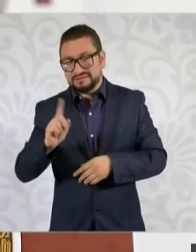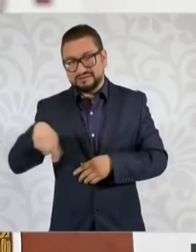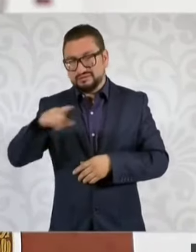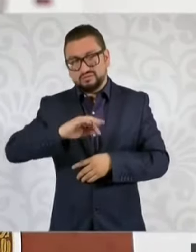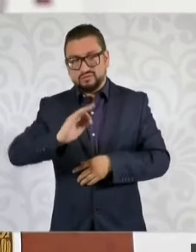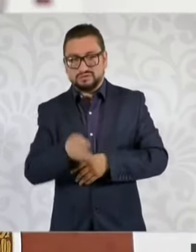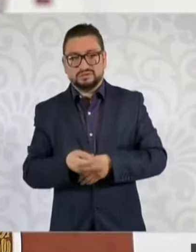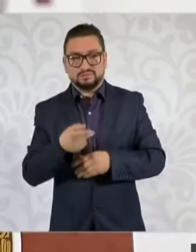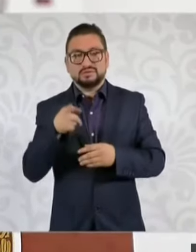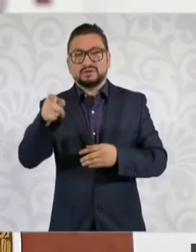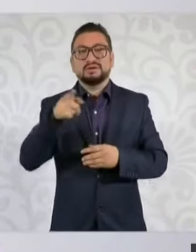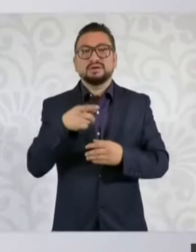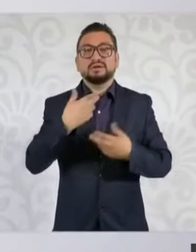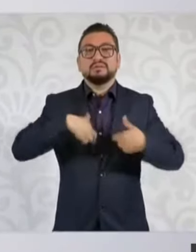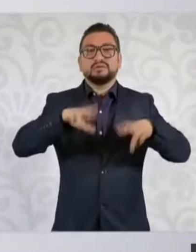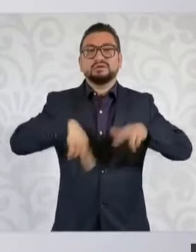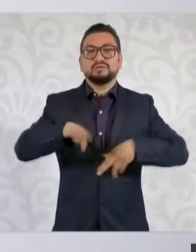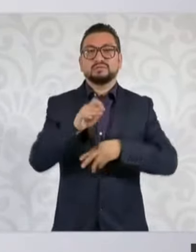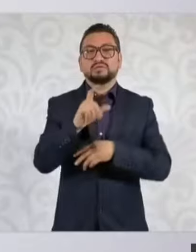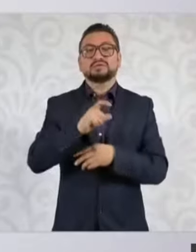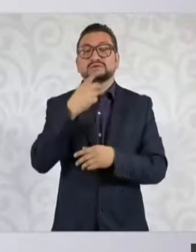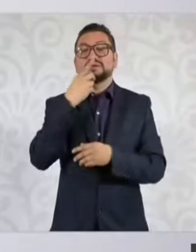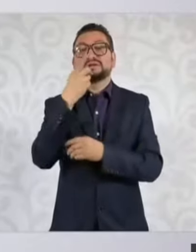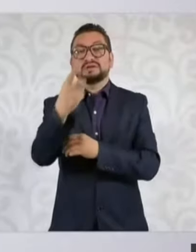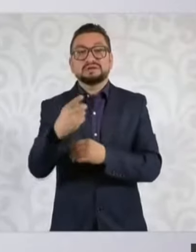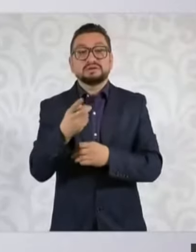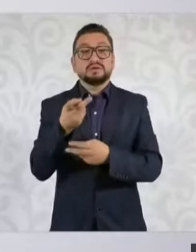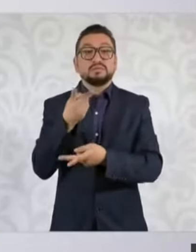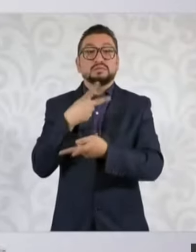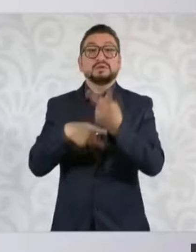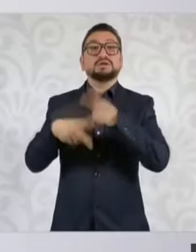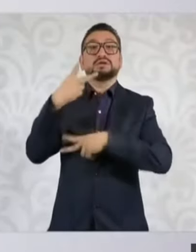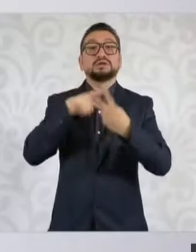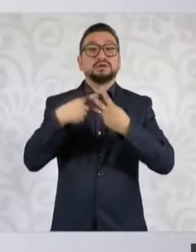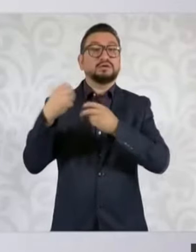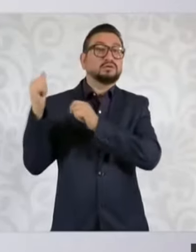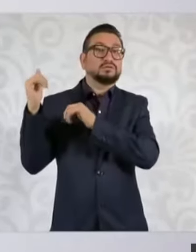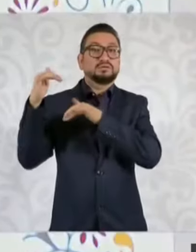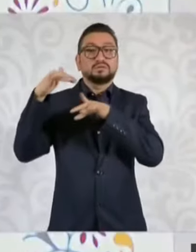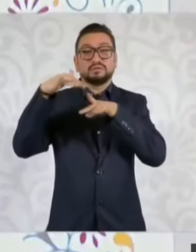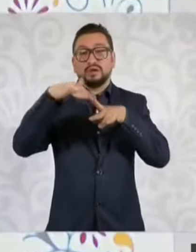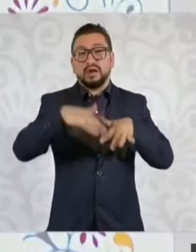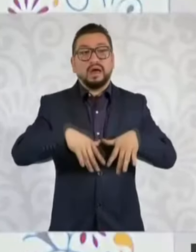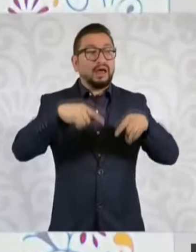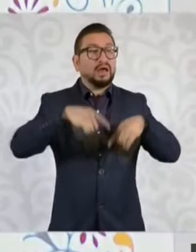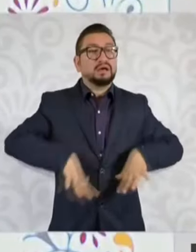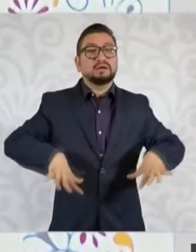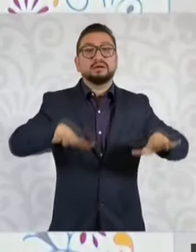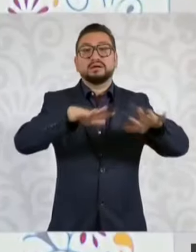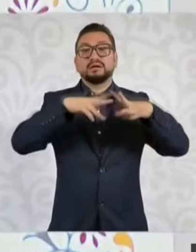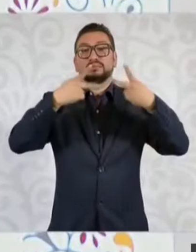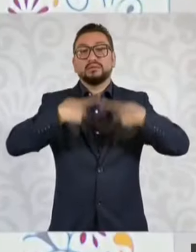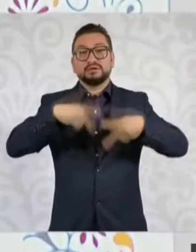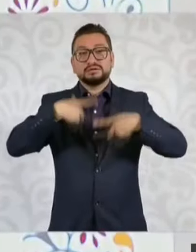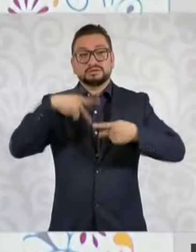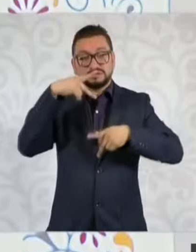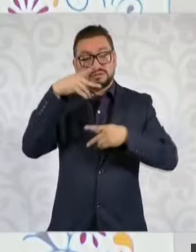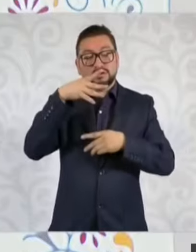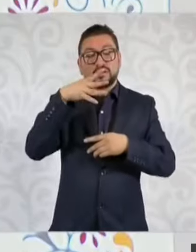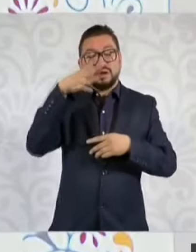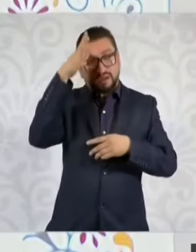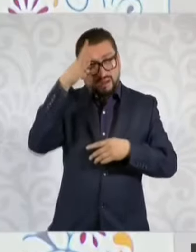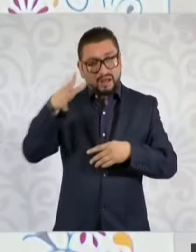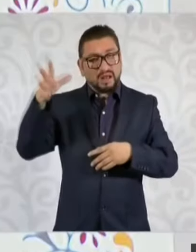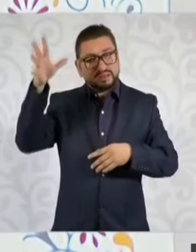representante de Vox diciendo que vinieron a civilizar a las tribus